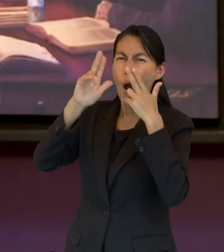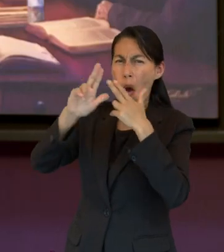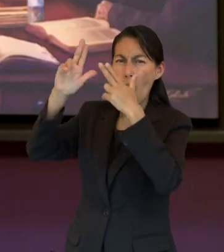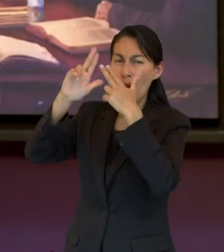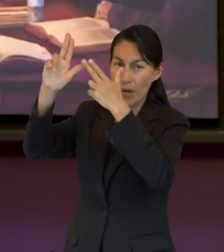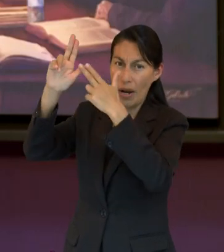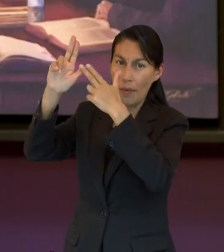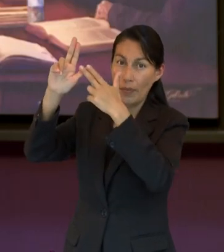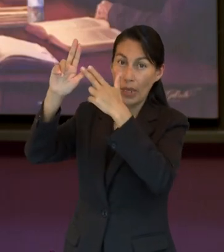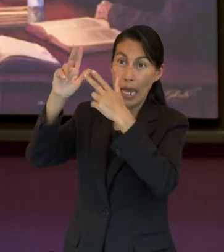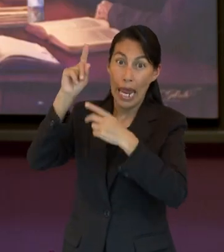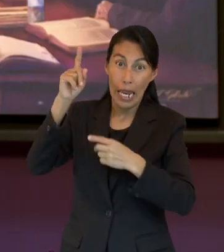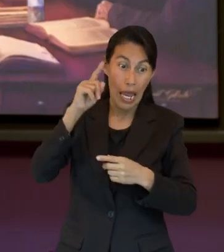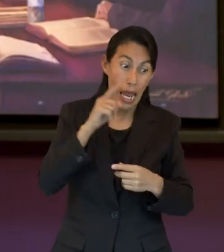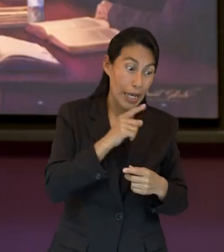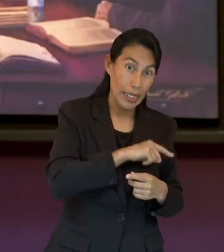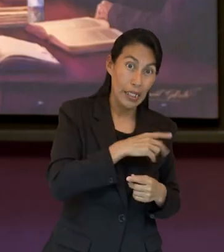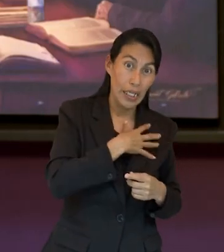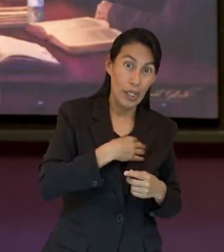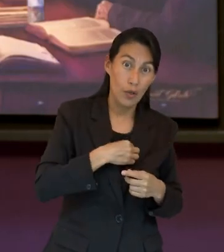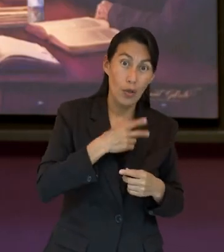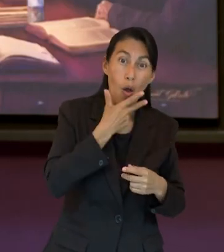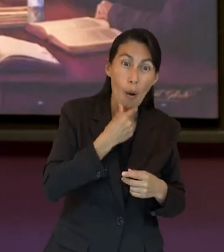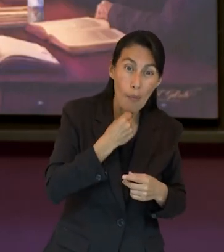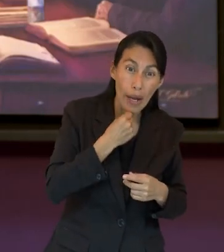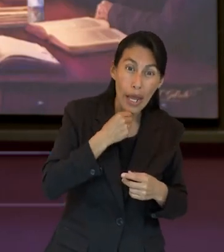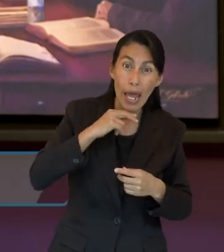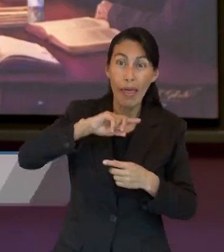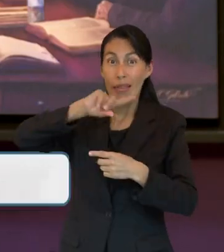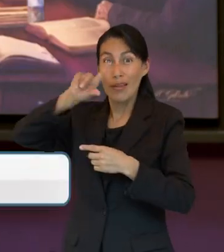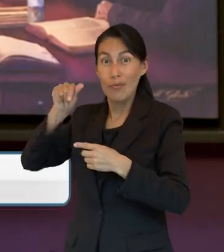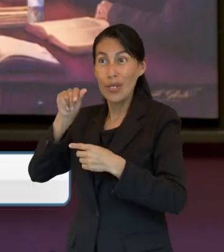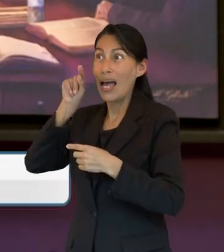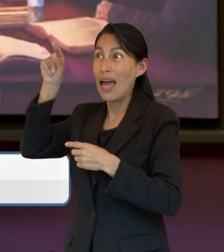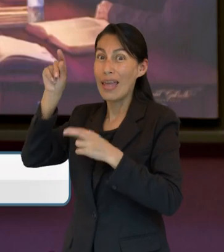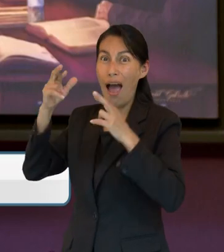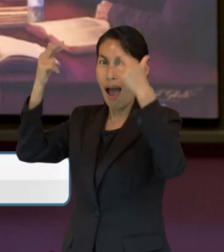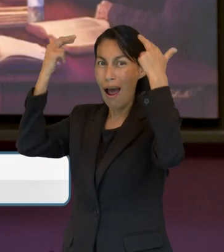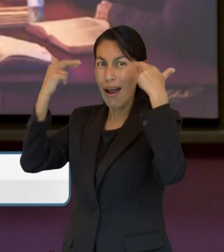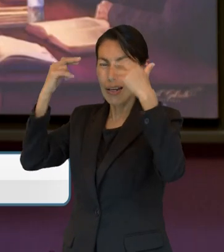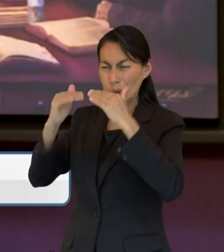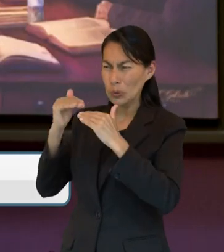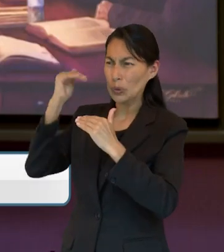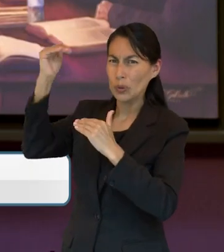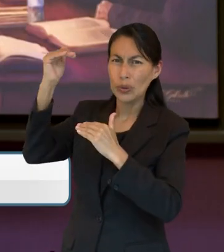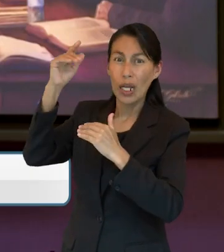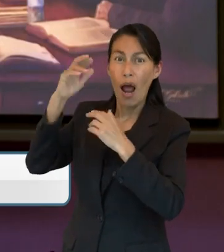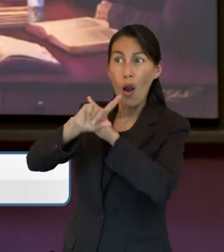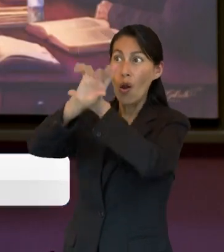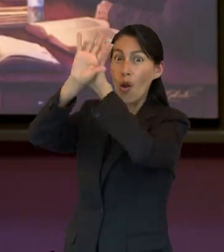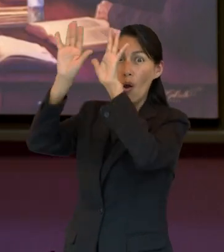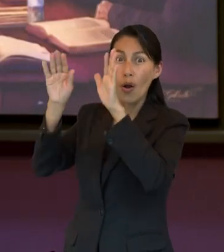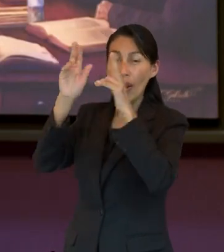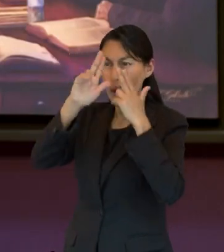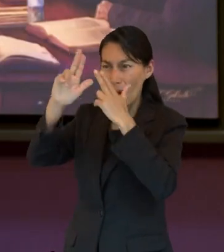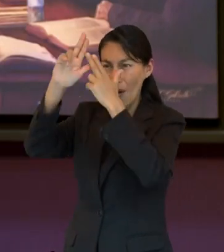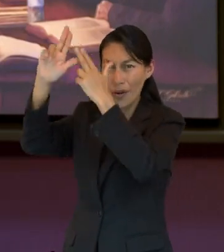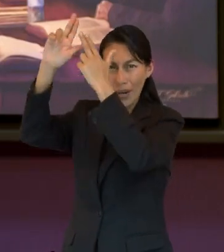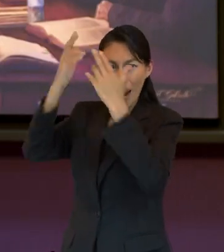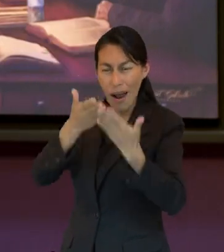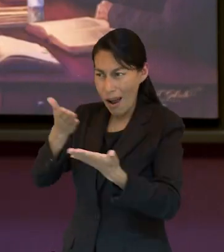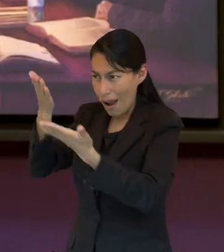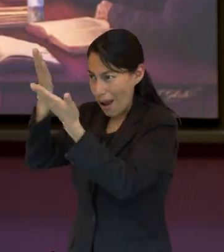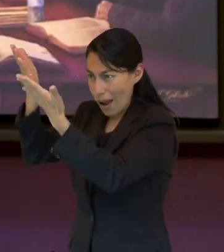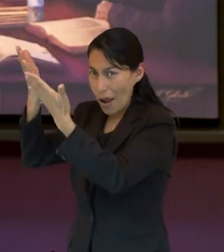después de ser el hijo del hombre. También aquel que sufrió, sufrió por sus hijos, a